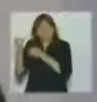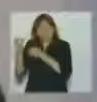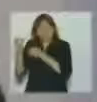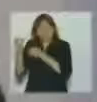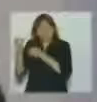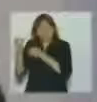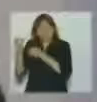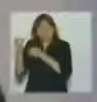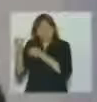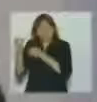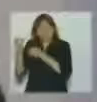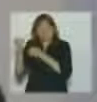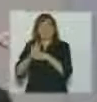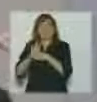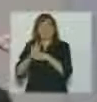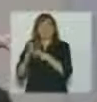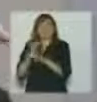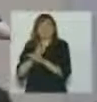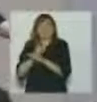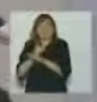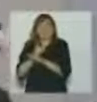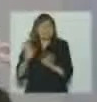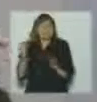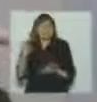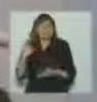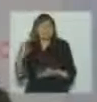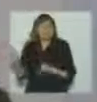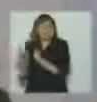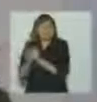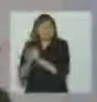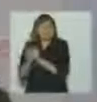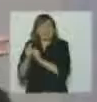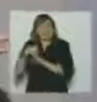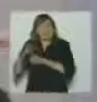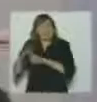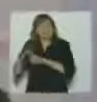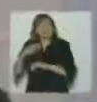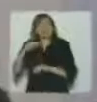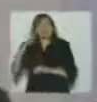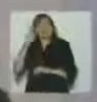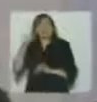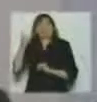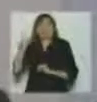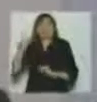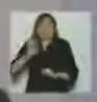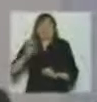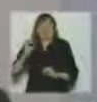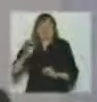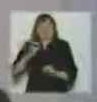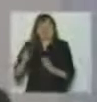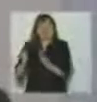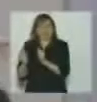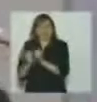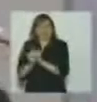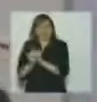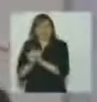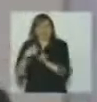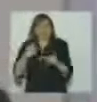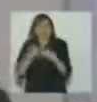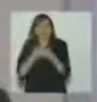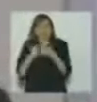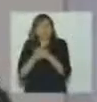sobre lo que habíamos dicho es natural después de 36 casi 36 años de militar juntos